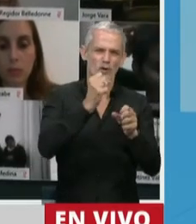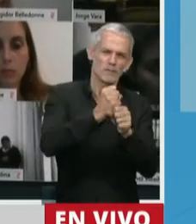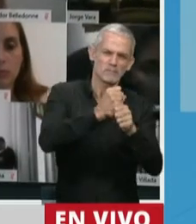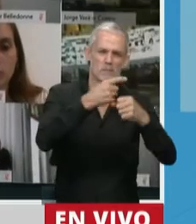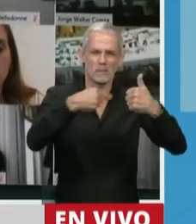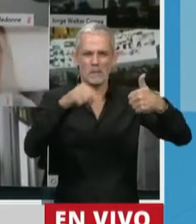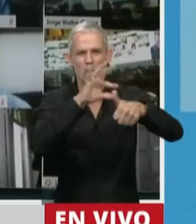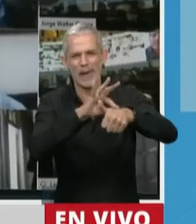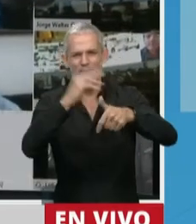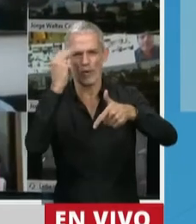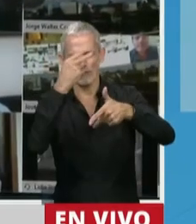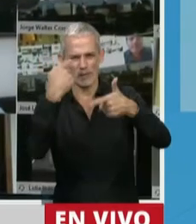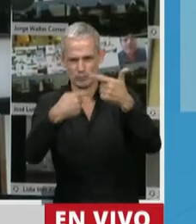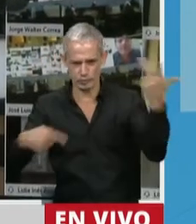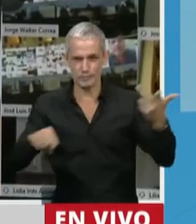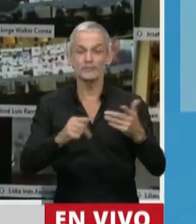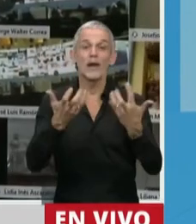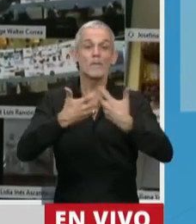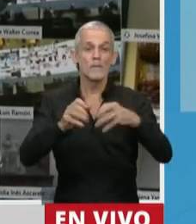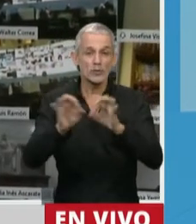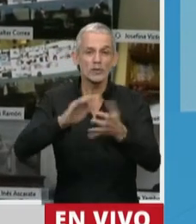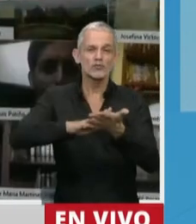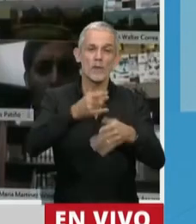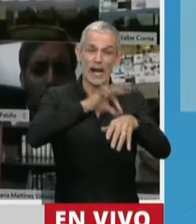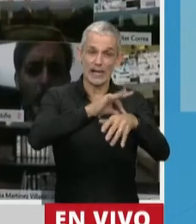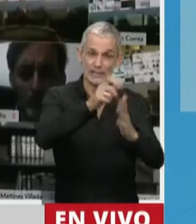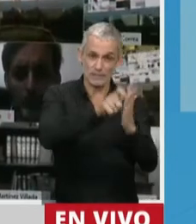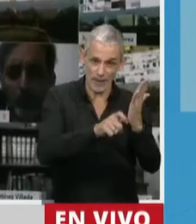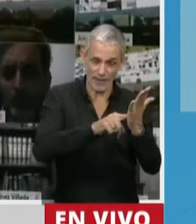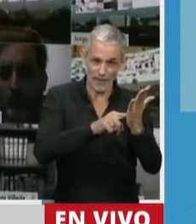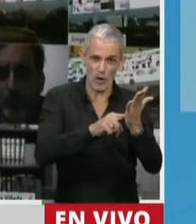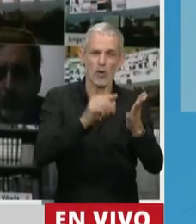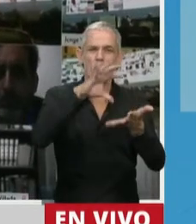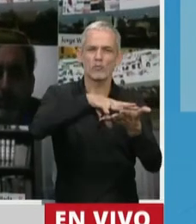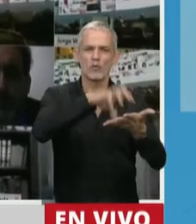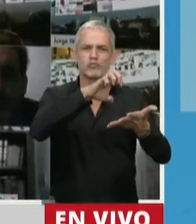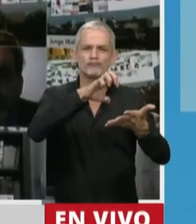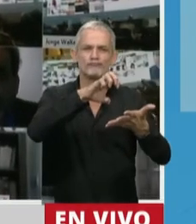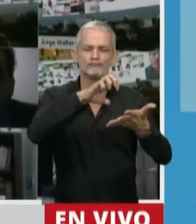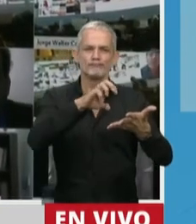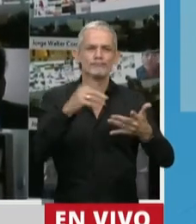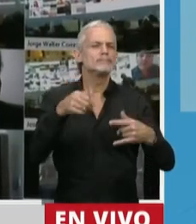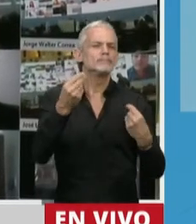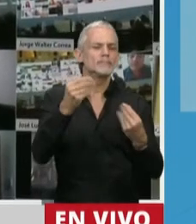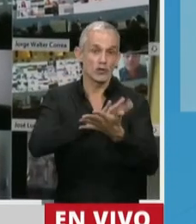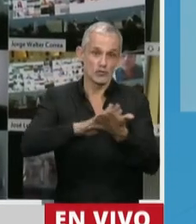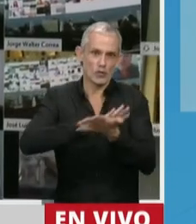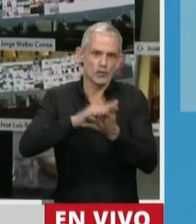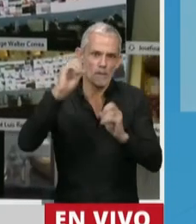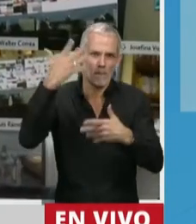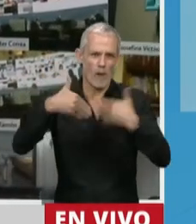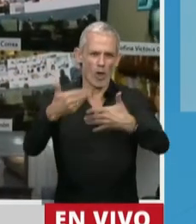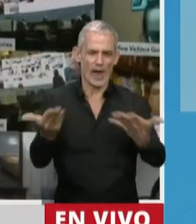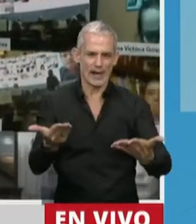Este proyecto de recetas médicas digitales también cumple con el objetivo de aportar soluciones modernas,